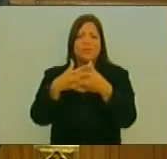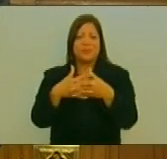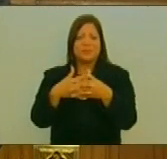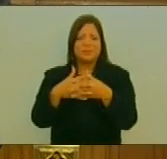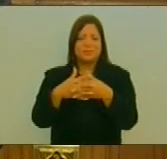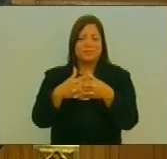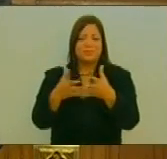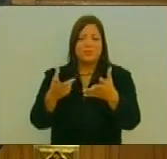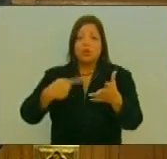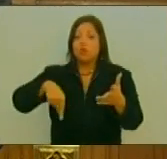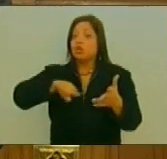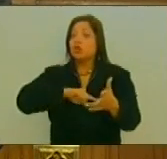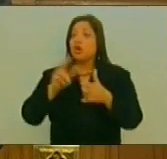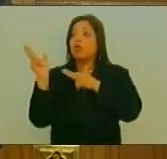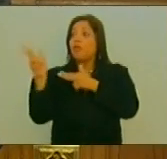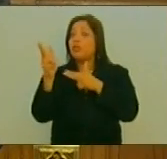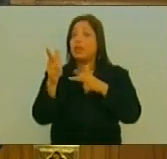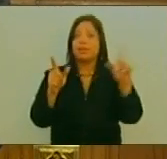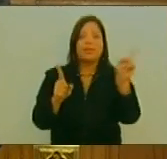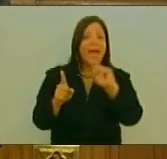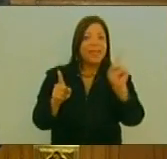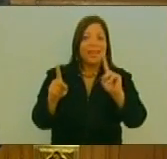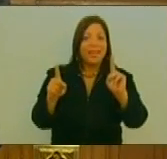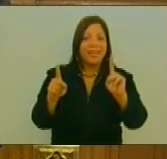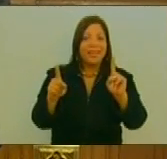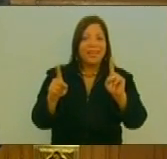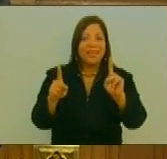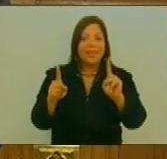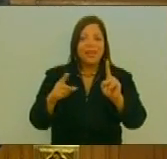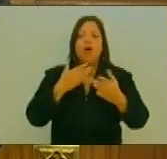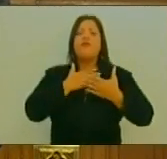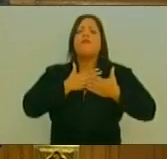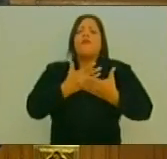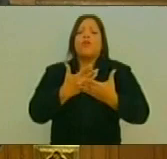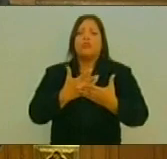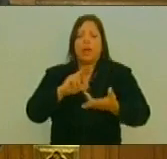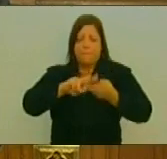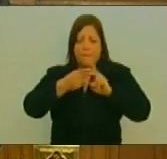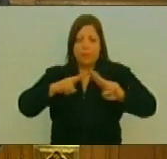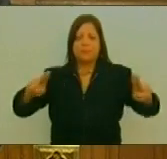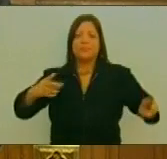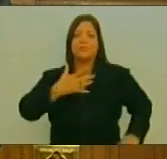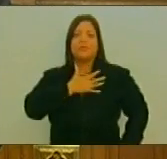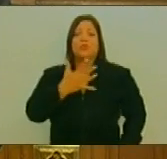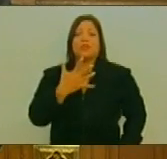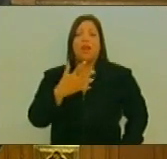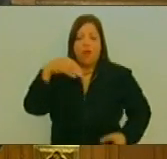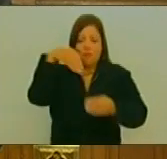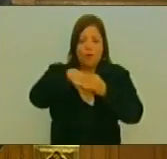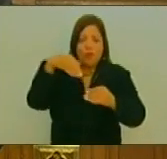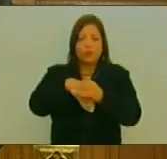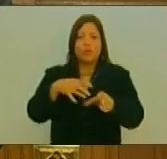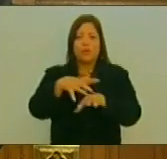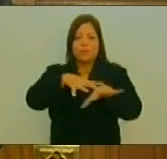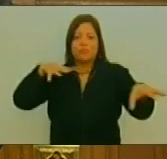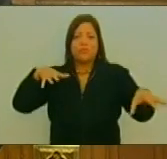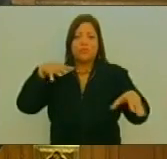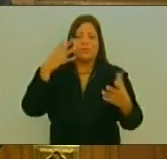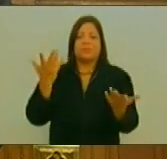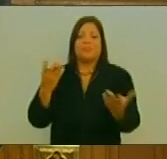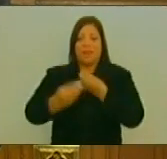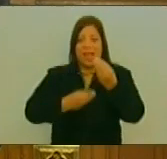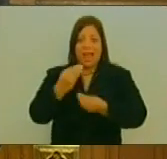Nosotros No derrotamos Con fusiles Sino con voluntad De paz Con votos Con sufragio